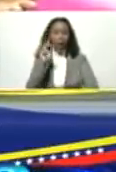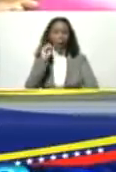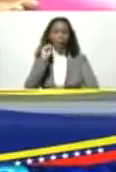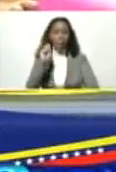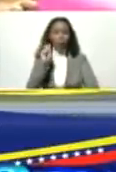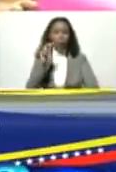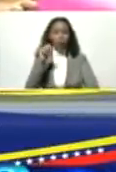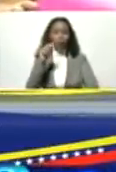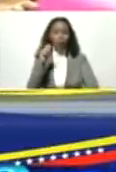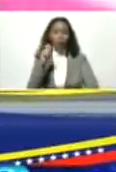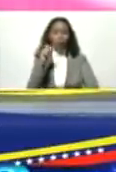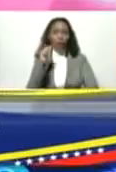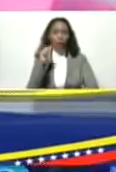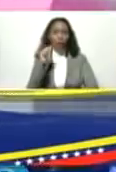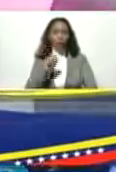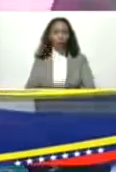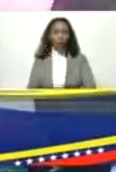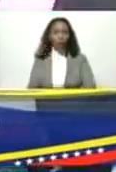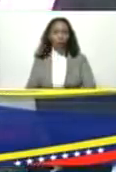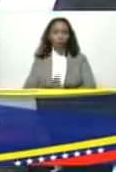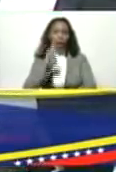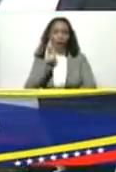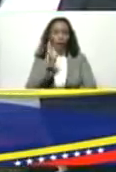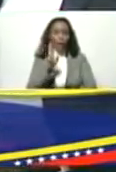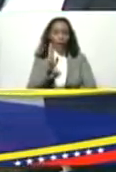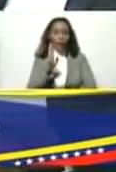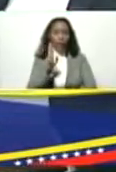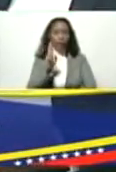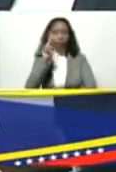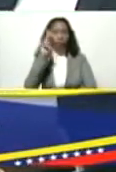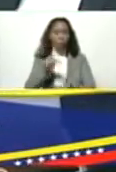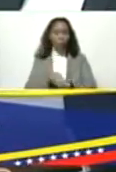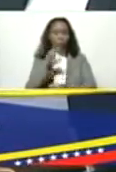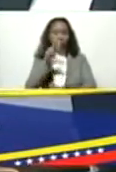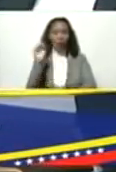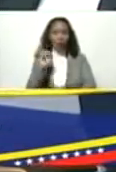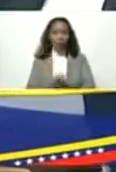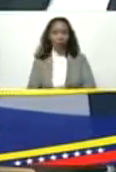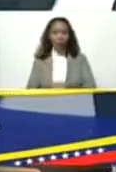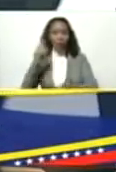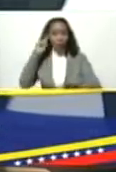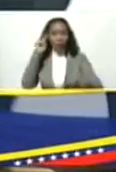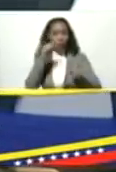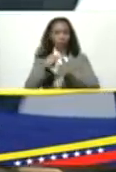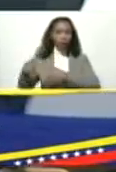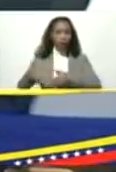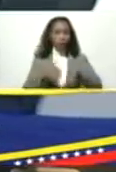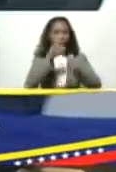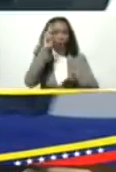NETS R 2030. Rumbo al 2030.